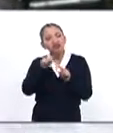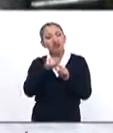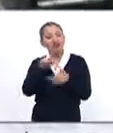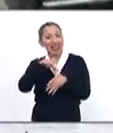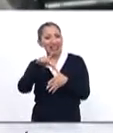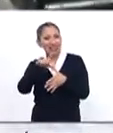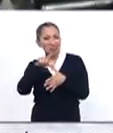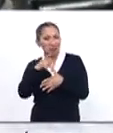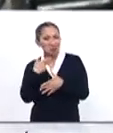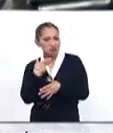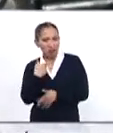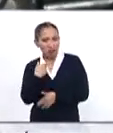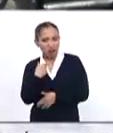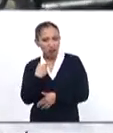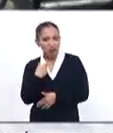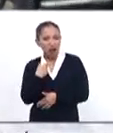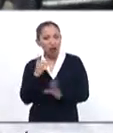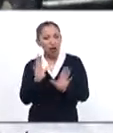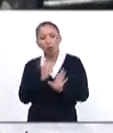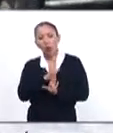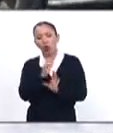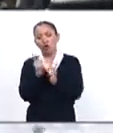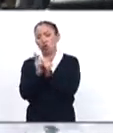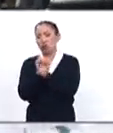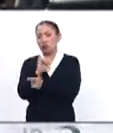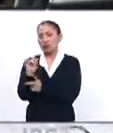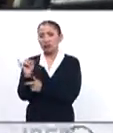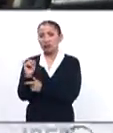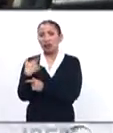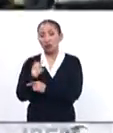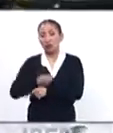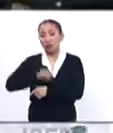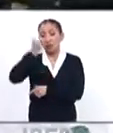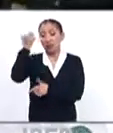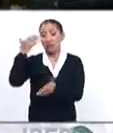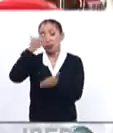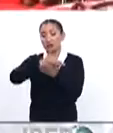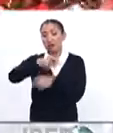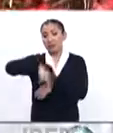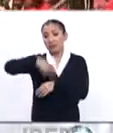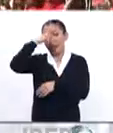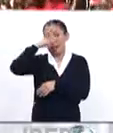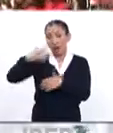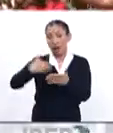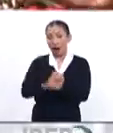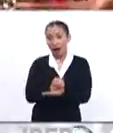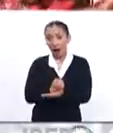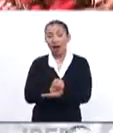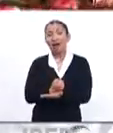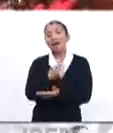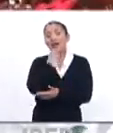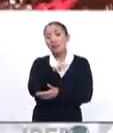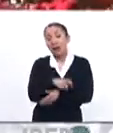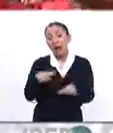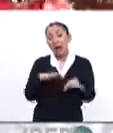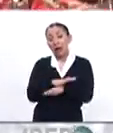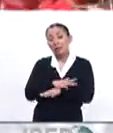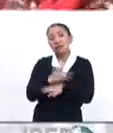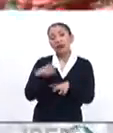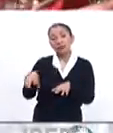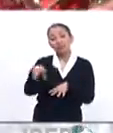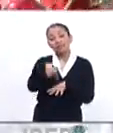latinoamericano, con una izquierda que llega por primera ocasión al país, y esto también cambia la